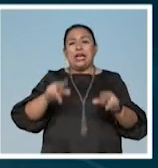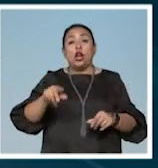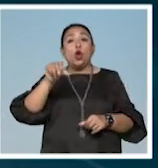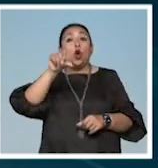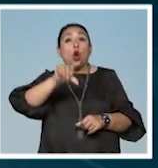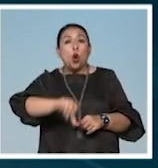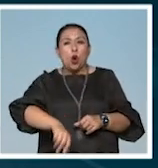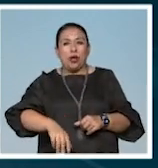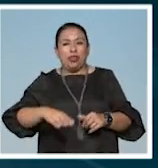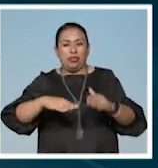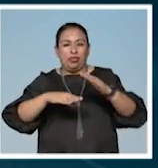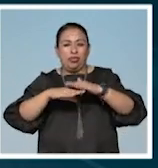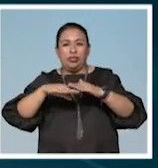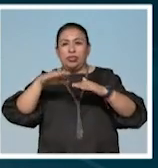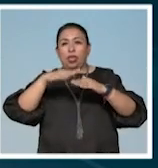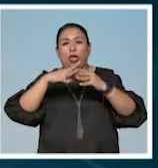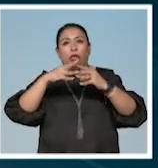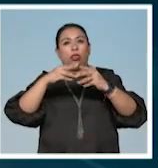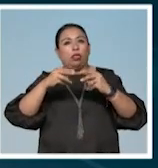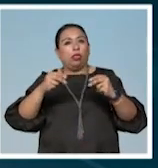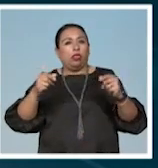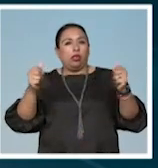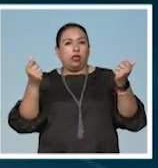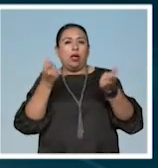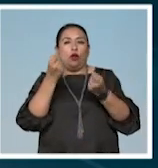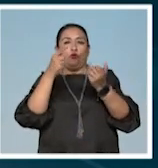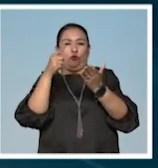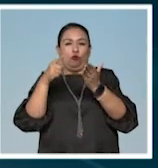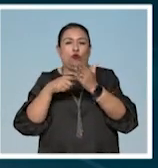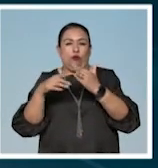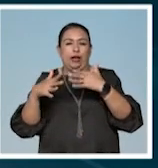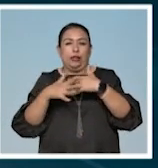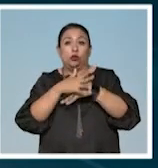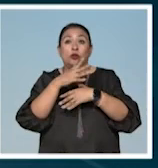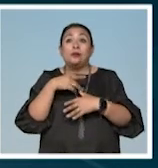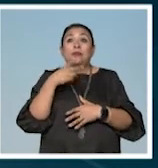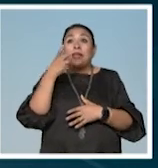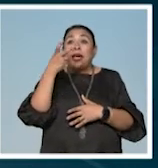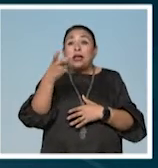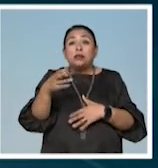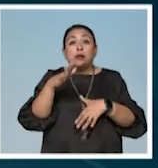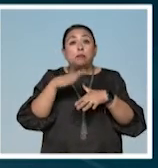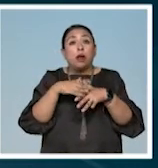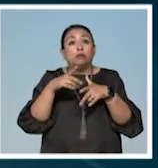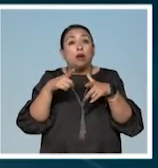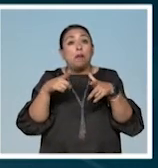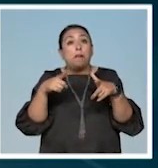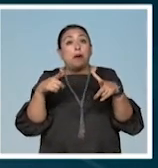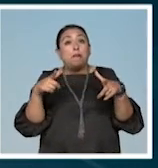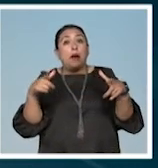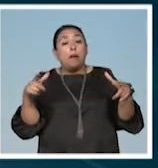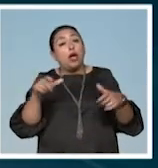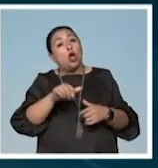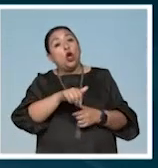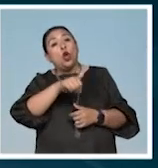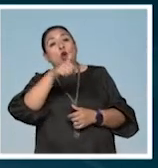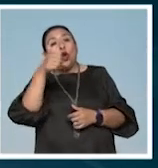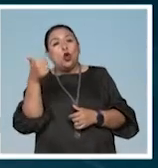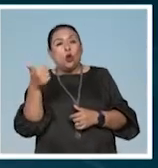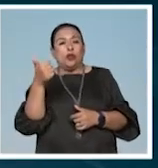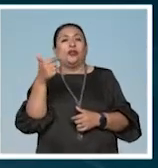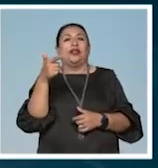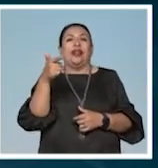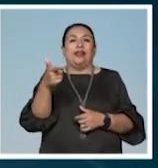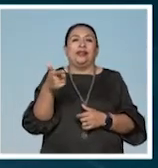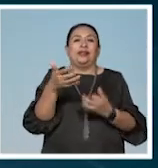como las capas heladas han desaparecido de algunas tierras en la costa, éstas se están expandiendo, mientras que otras partes de la